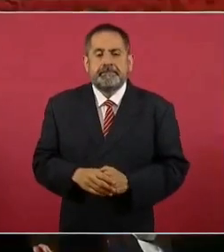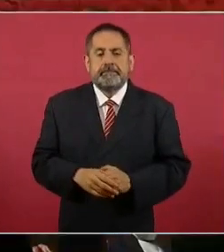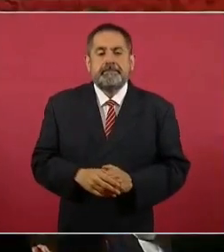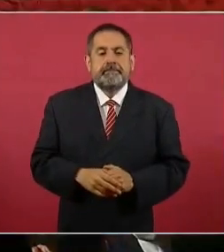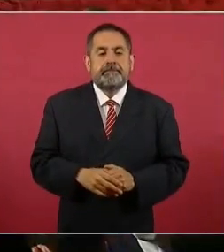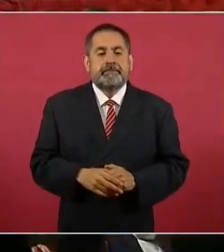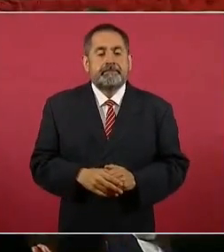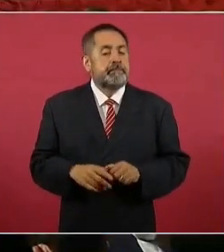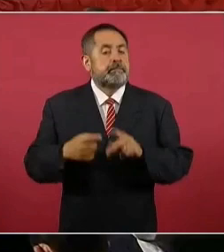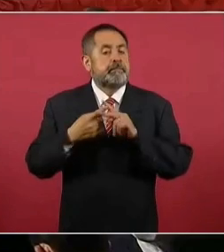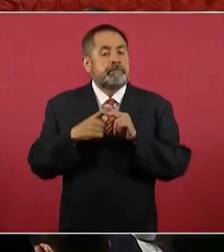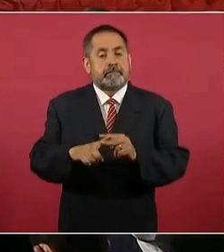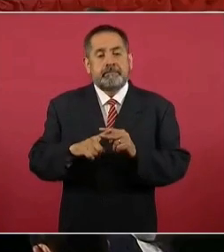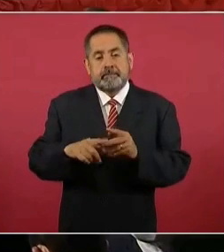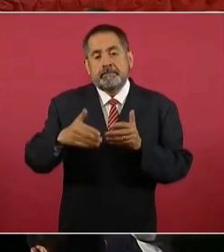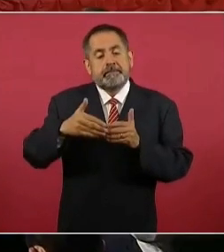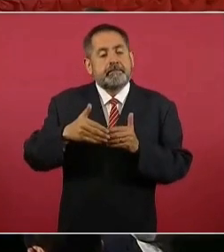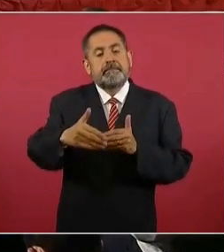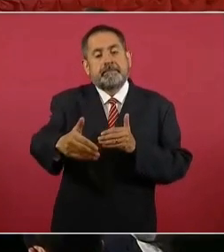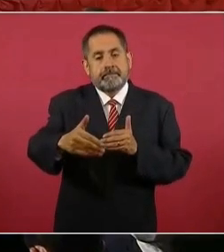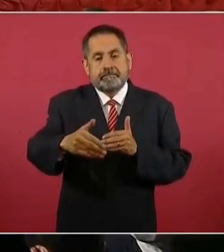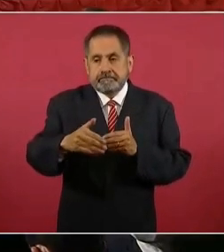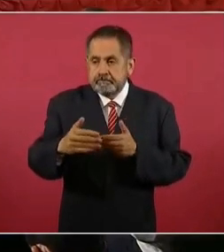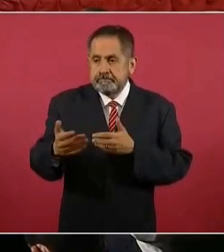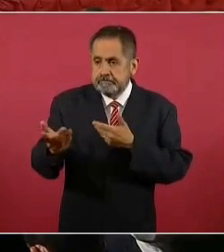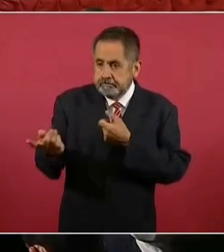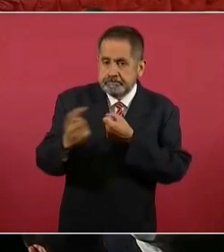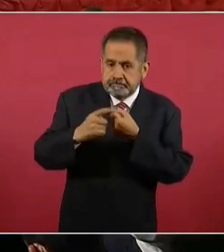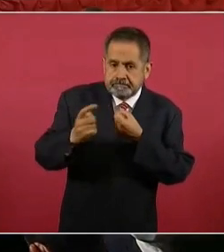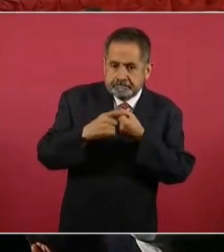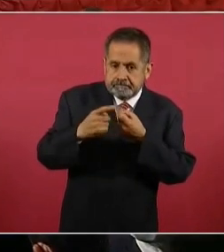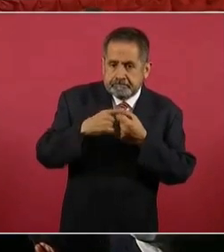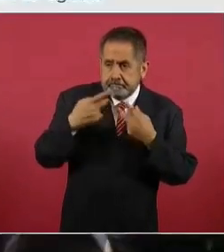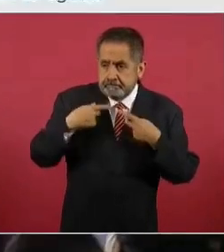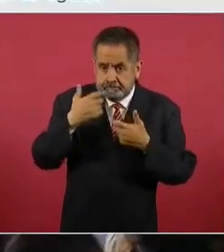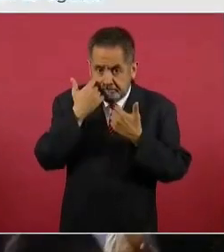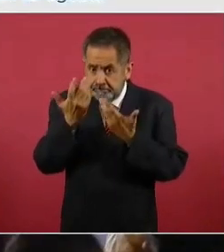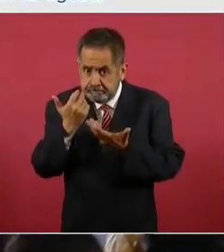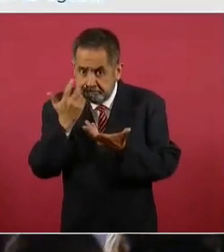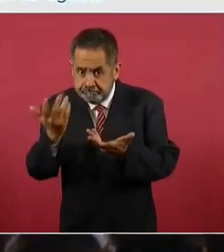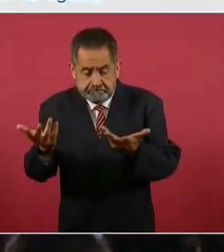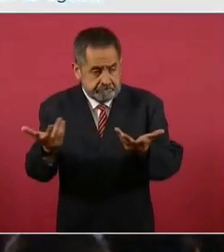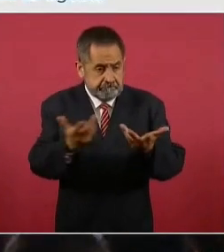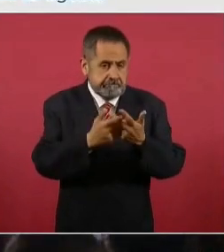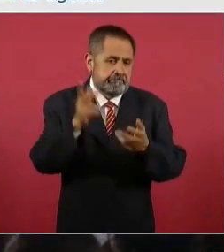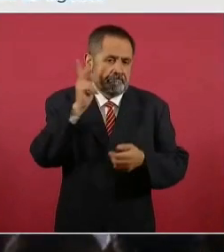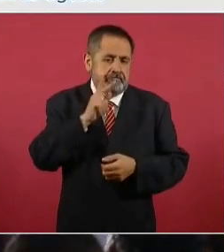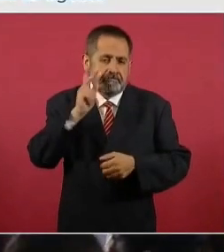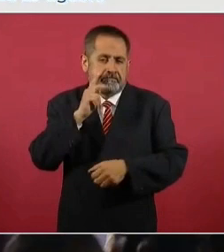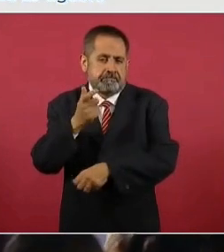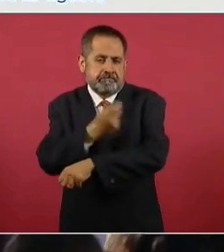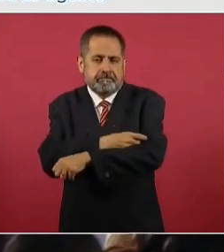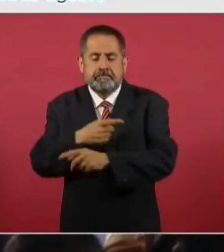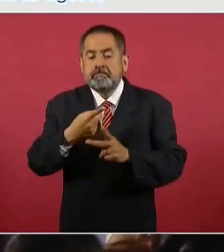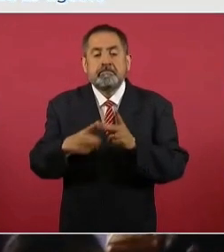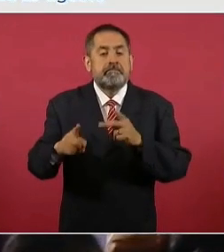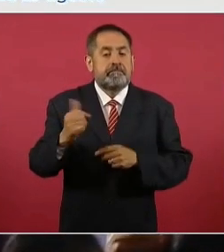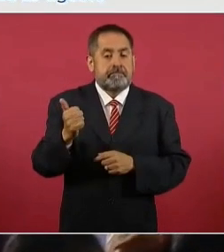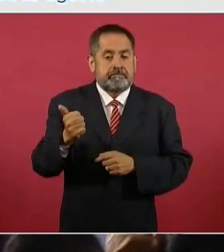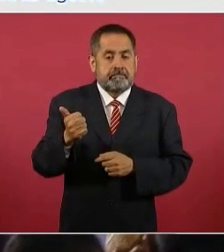vamos a iniciar este reclutamiento para esta última fase del desarrollo patria ahora en agosto,